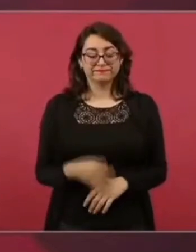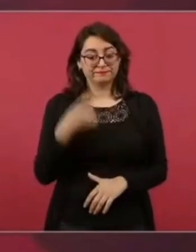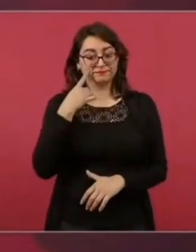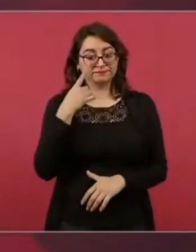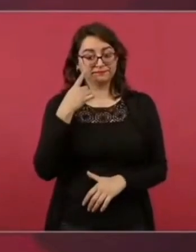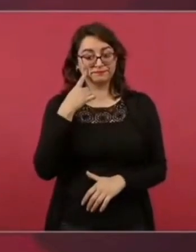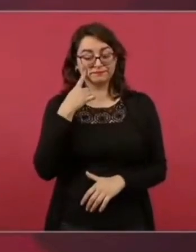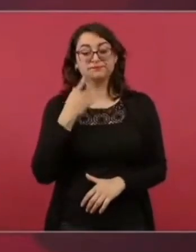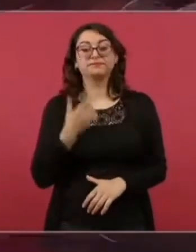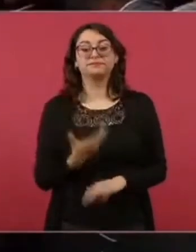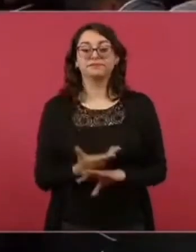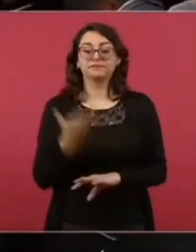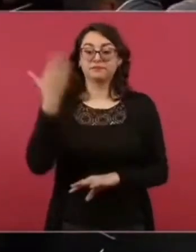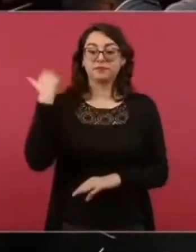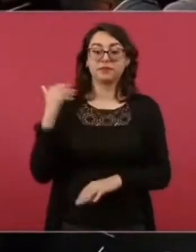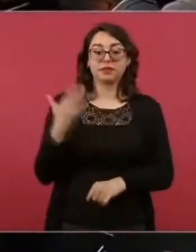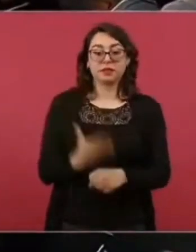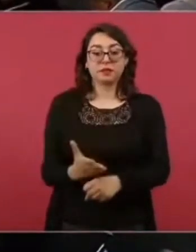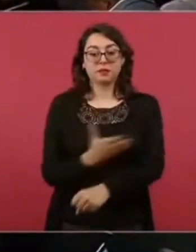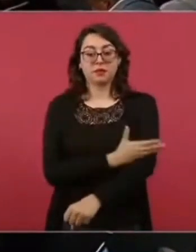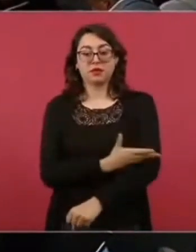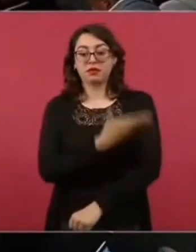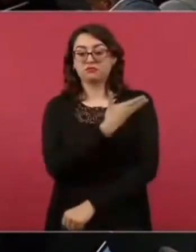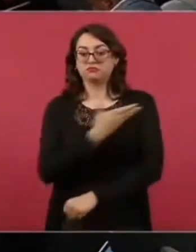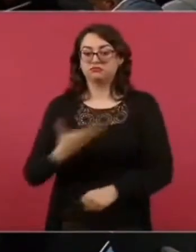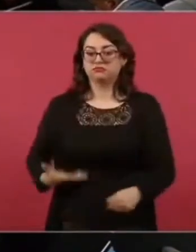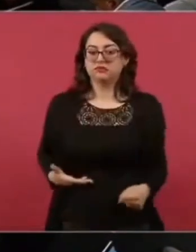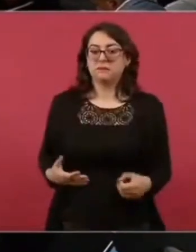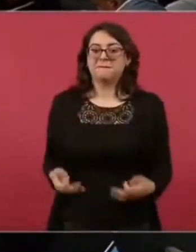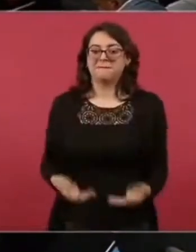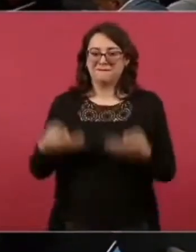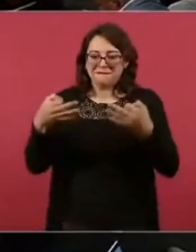con la vocación democrática de Madero.